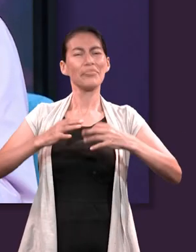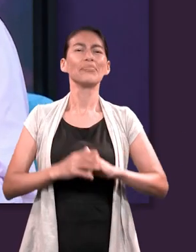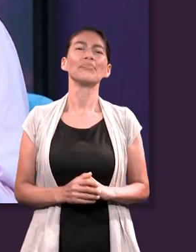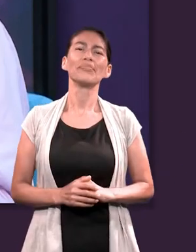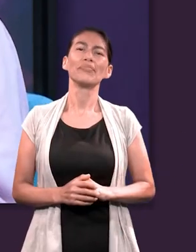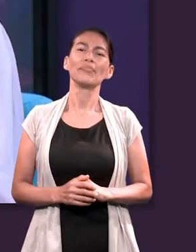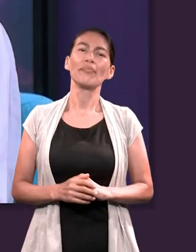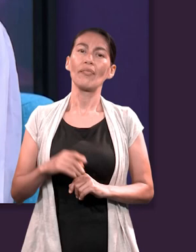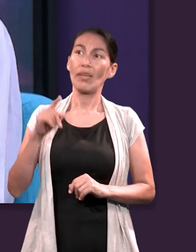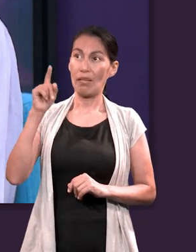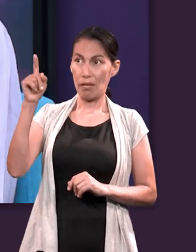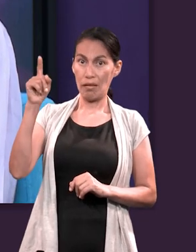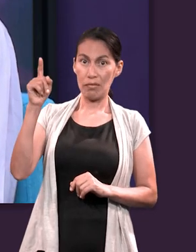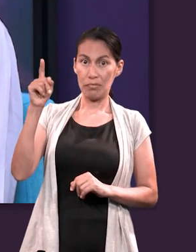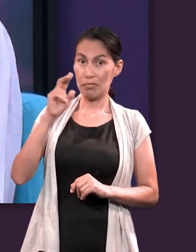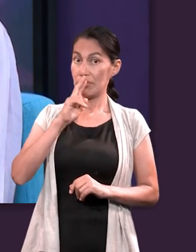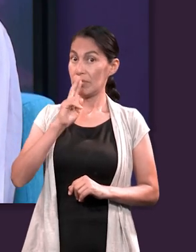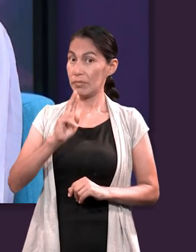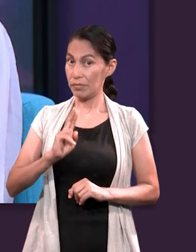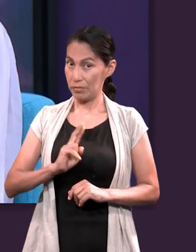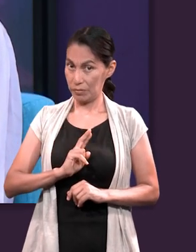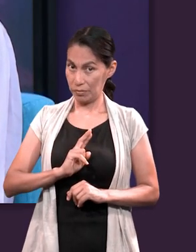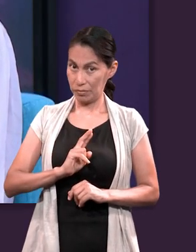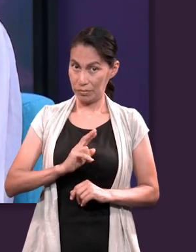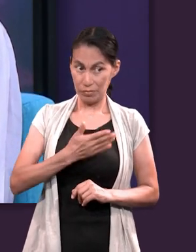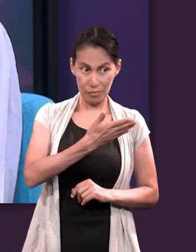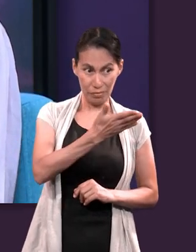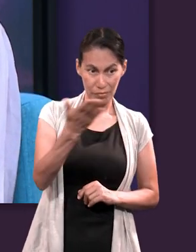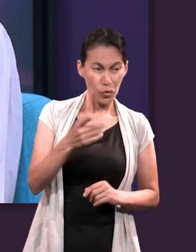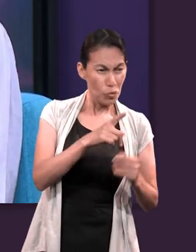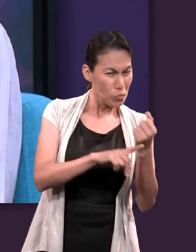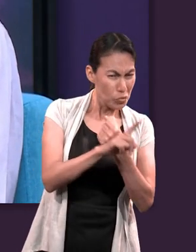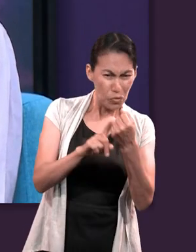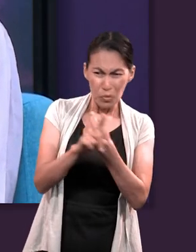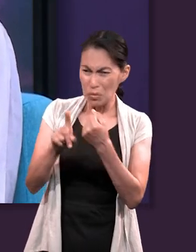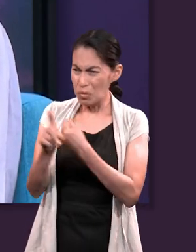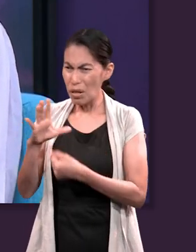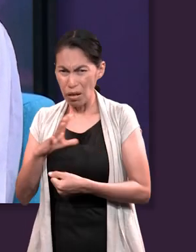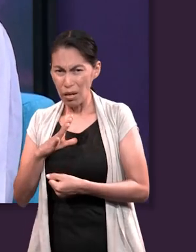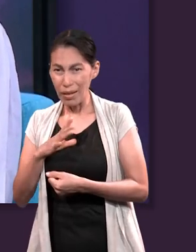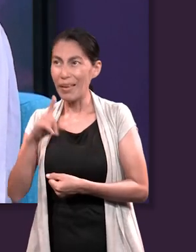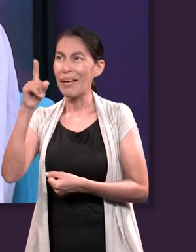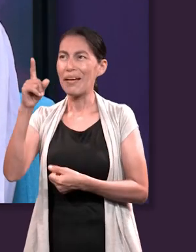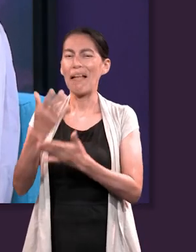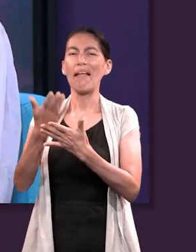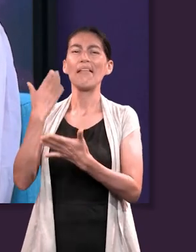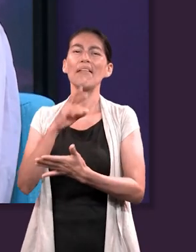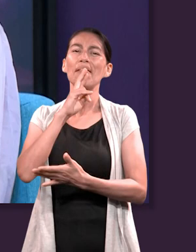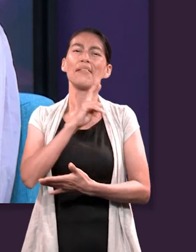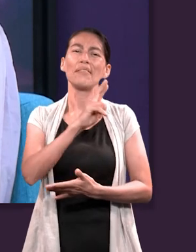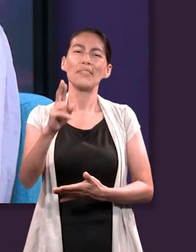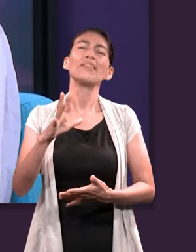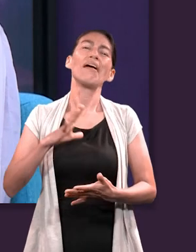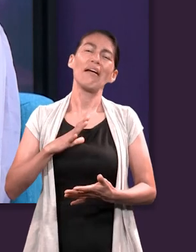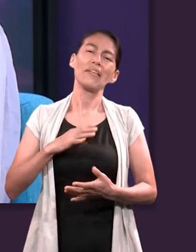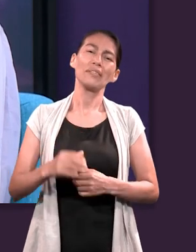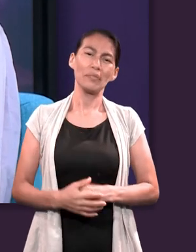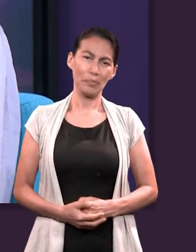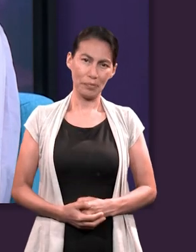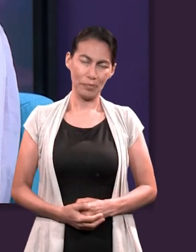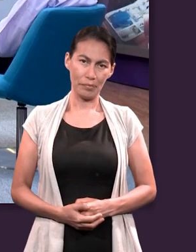control de cualquier situación y que Él ya tiene una solución para el problema que se nos presenta.